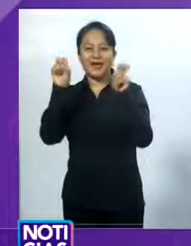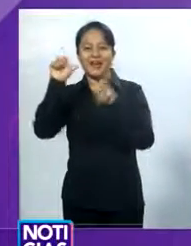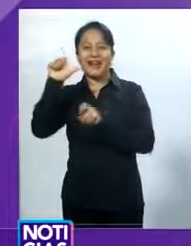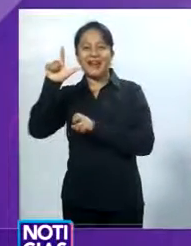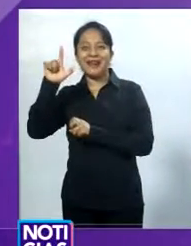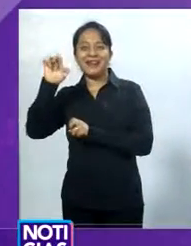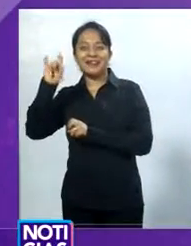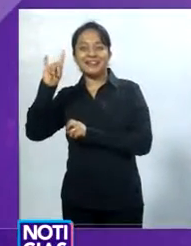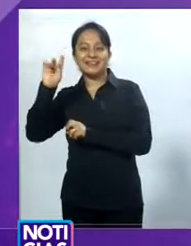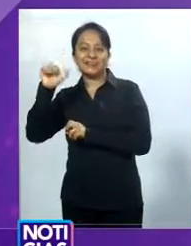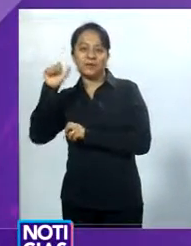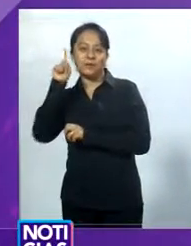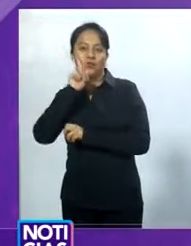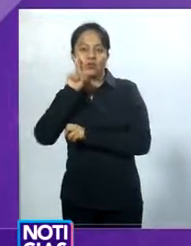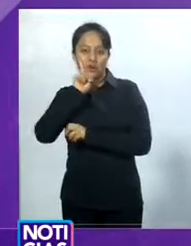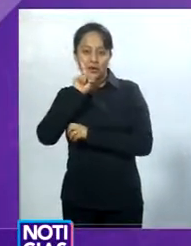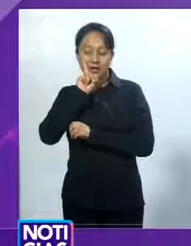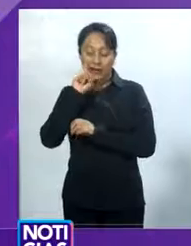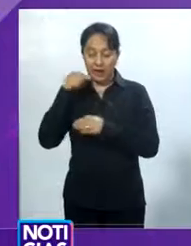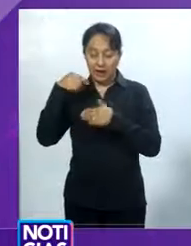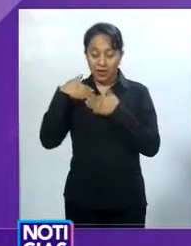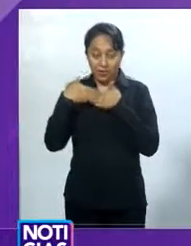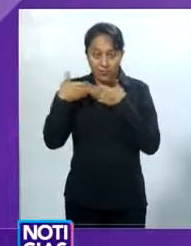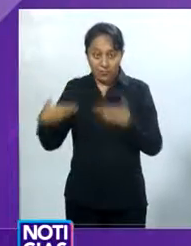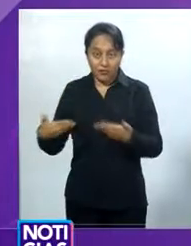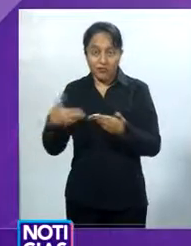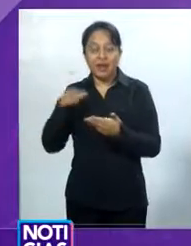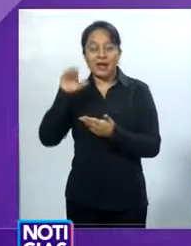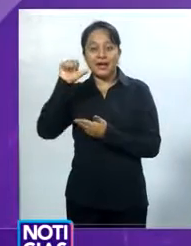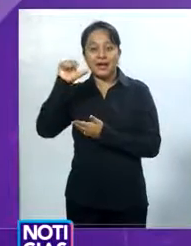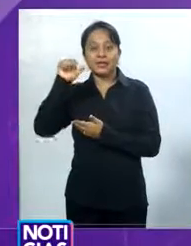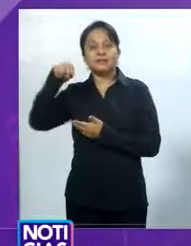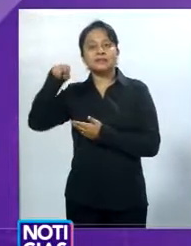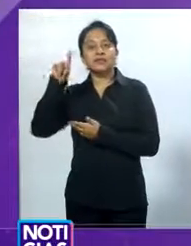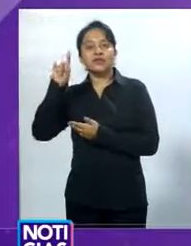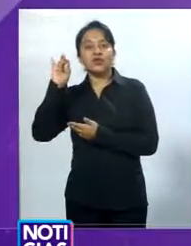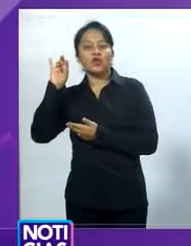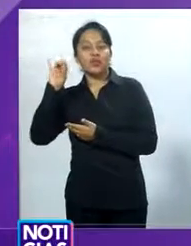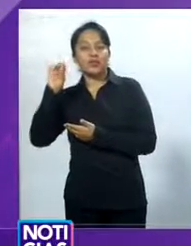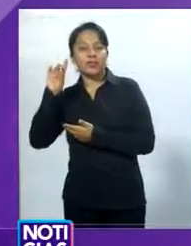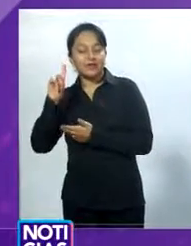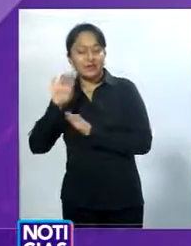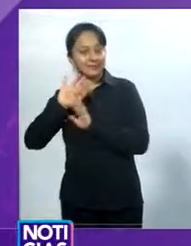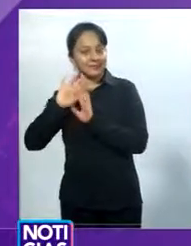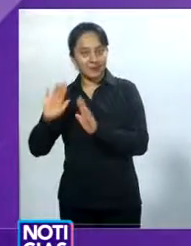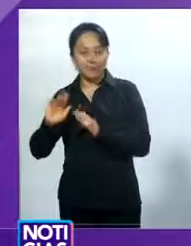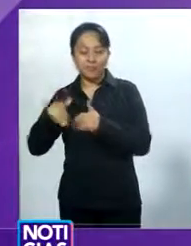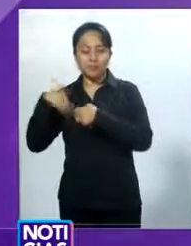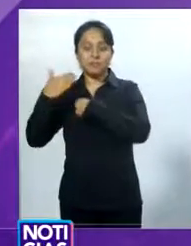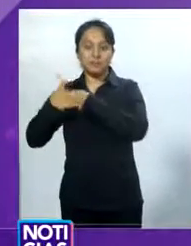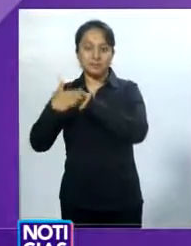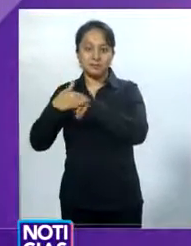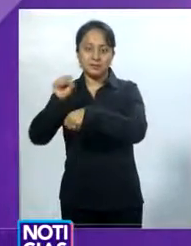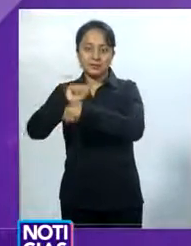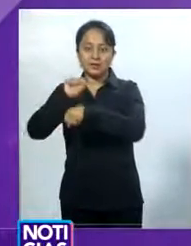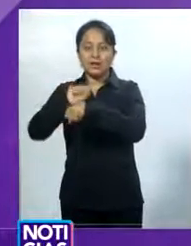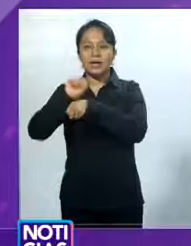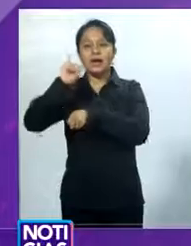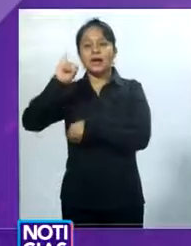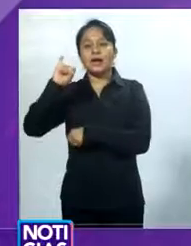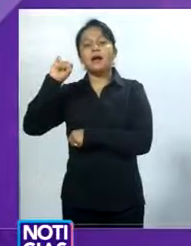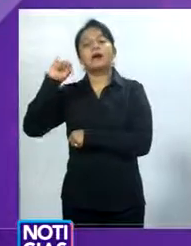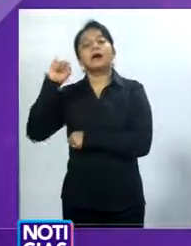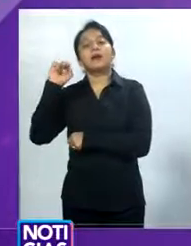para teléfonos Android y para la siguiente semana en iPhone. Esta representa una nueva herramienta tecnológica para que la mujer